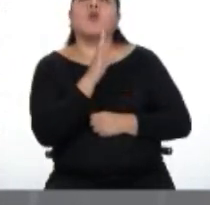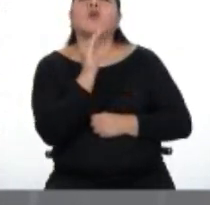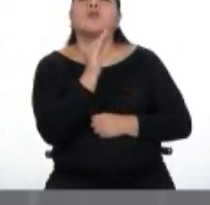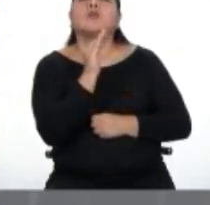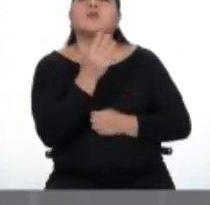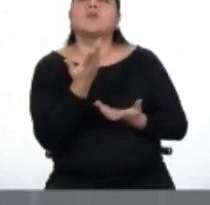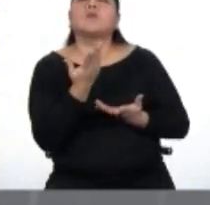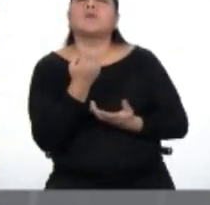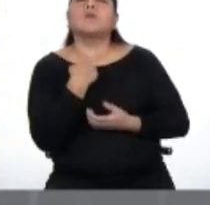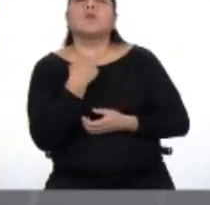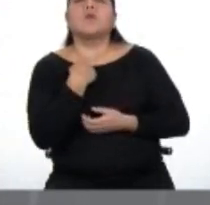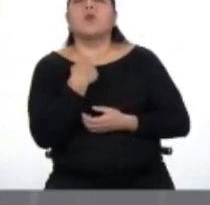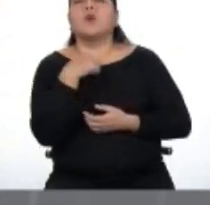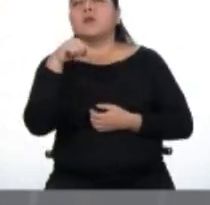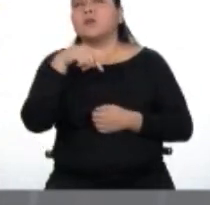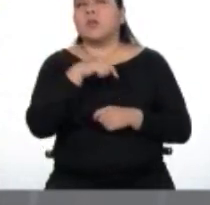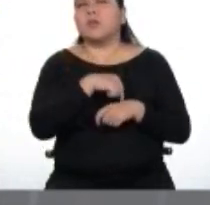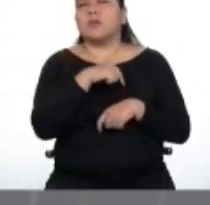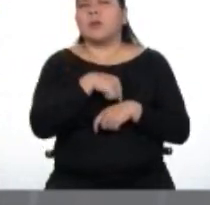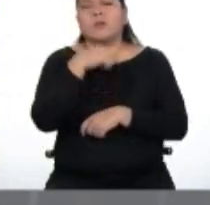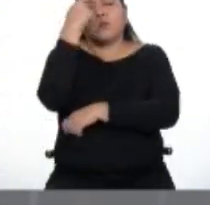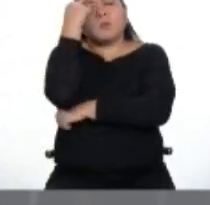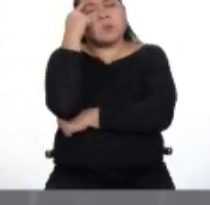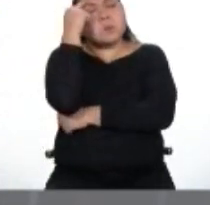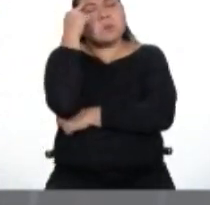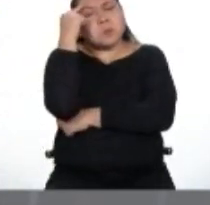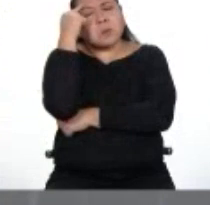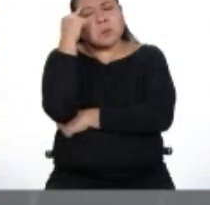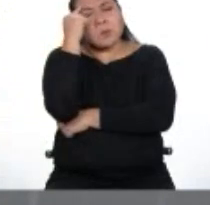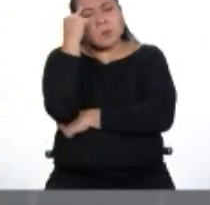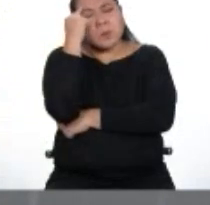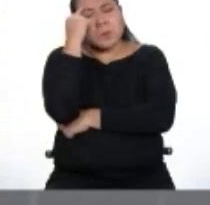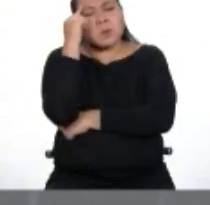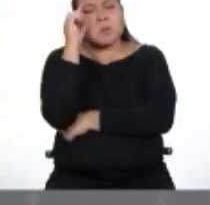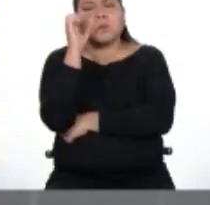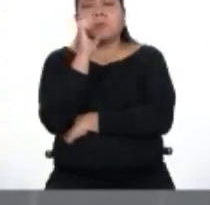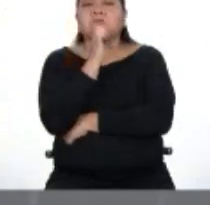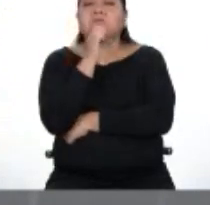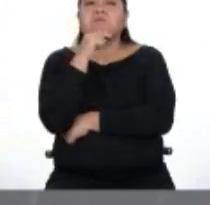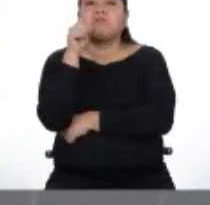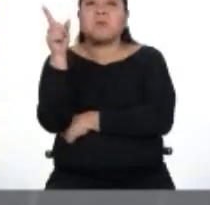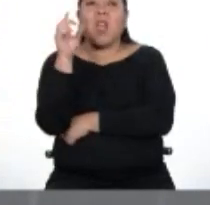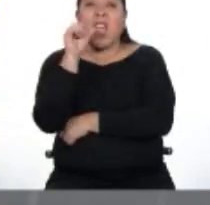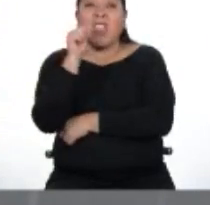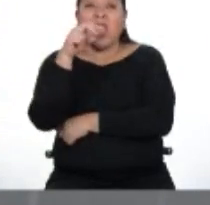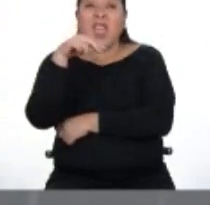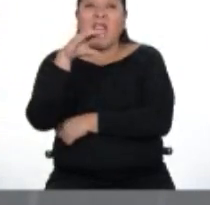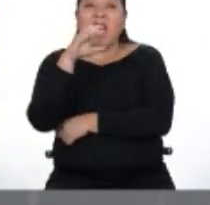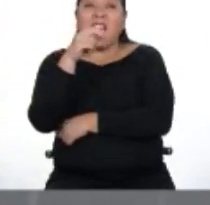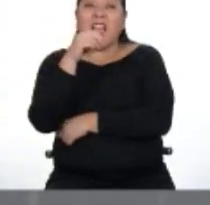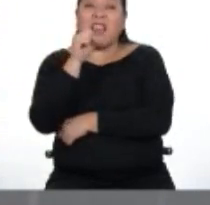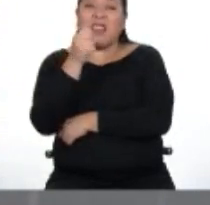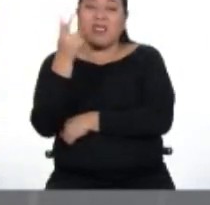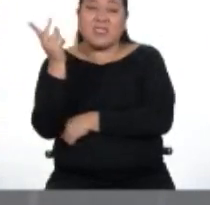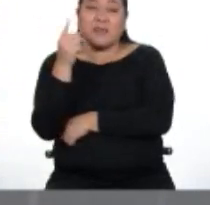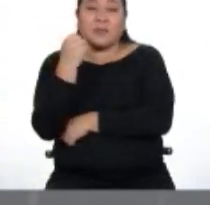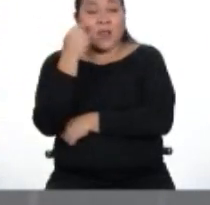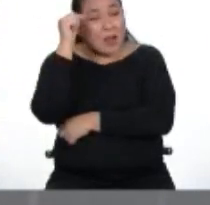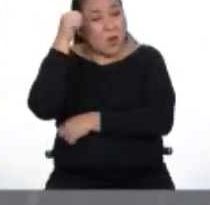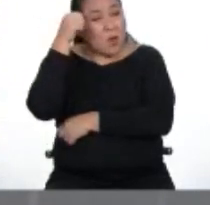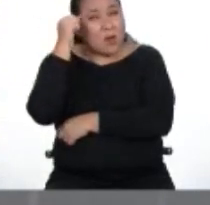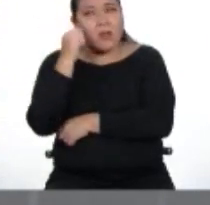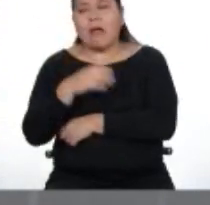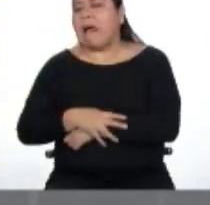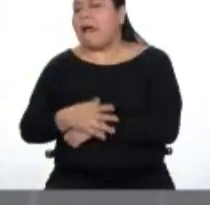Rodrigo, estuve todo este rato pensando en Steven de Ancash y la situación de su familia. Steven de Ancash, es verdad, ya me